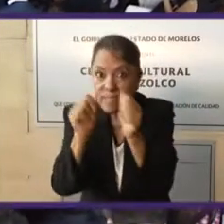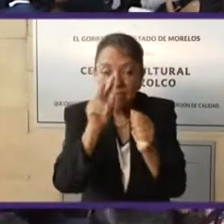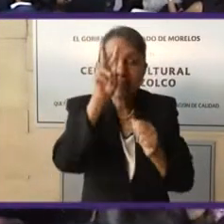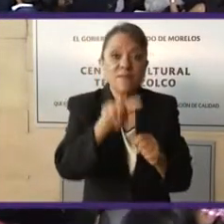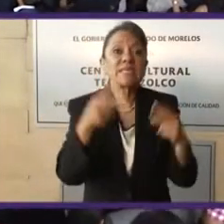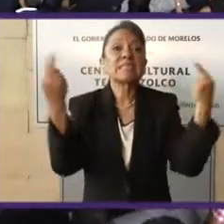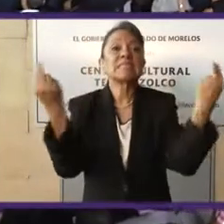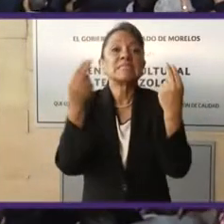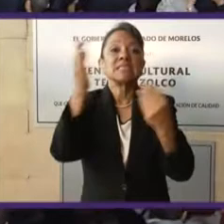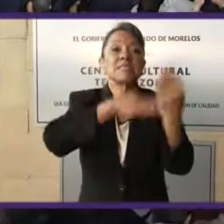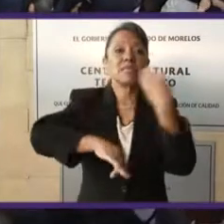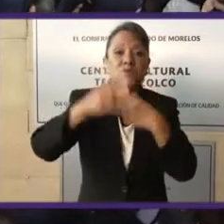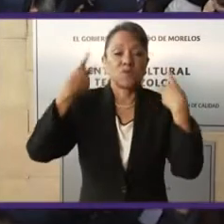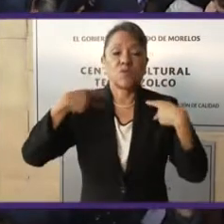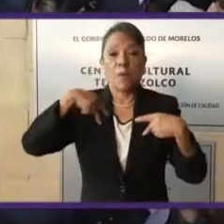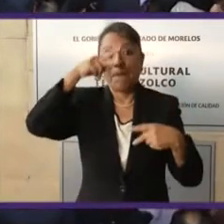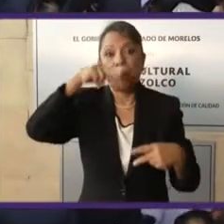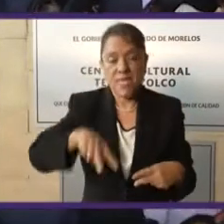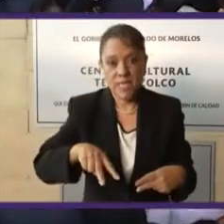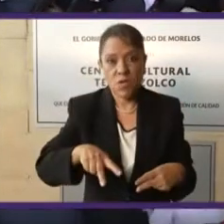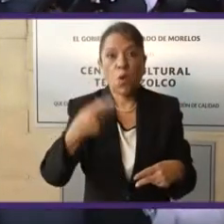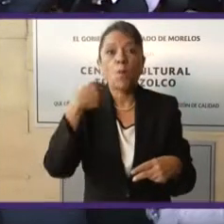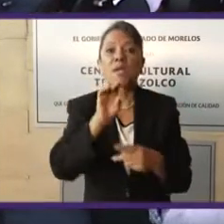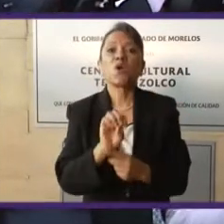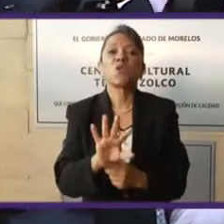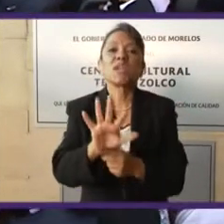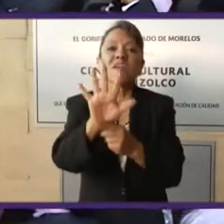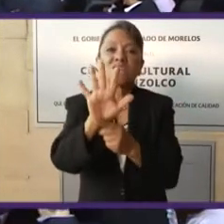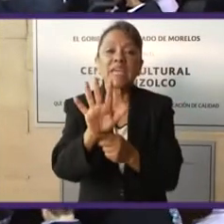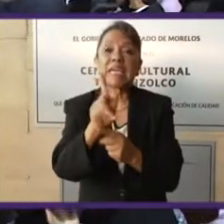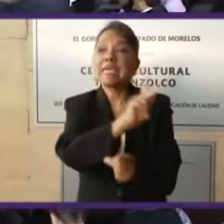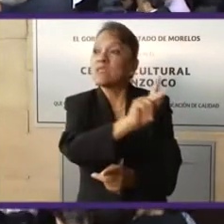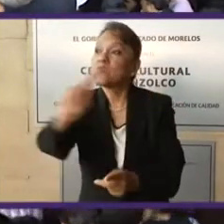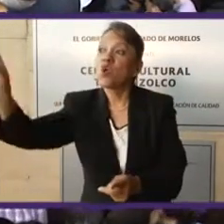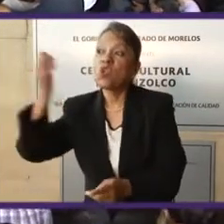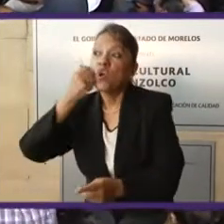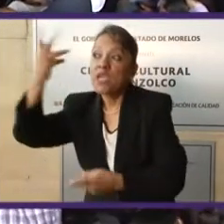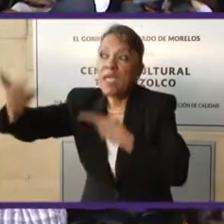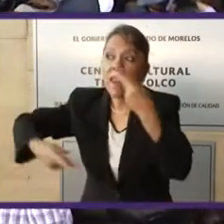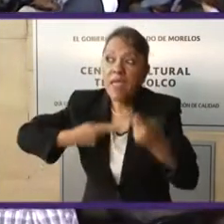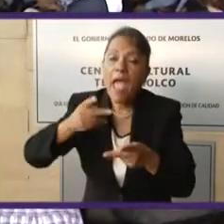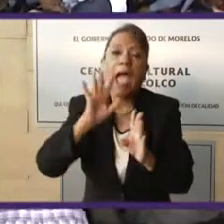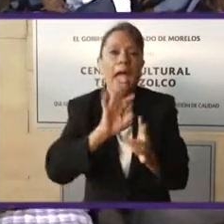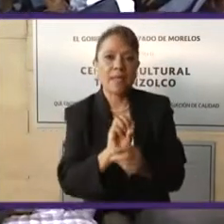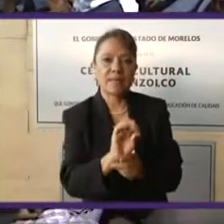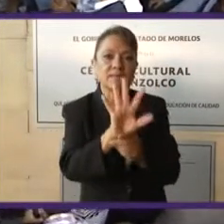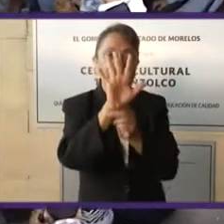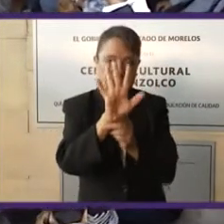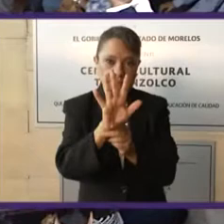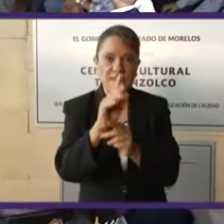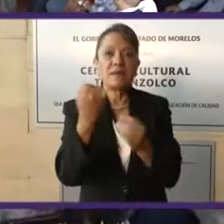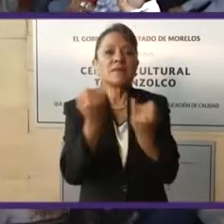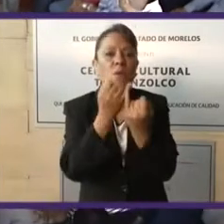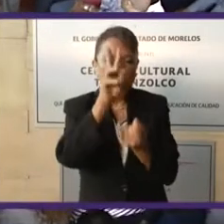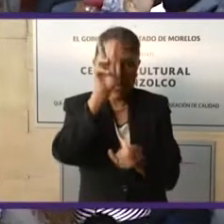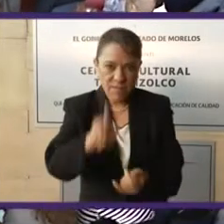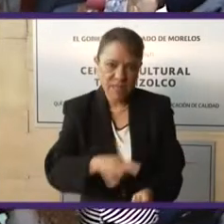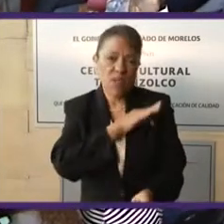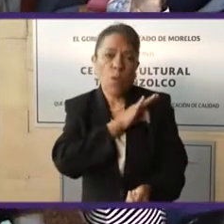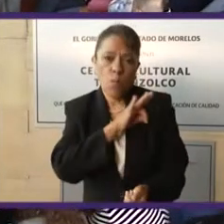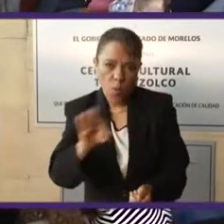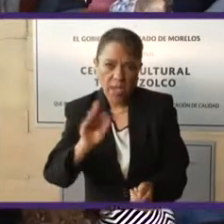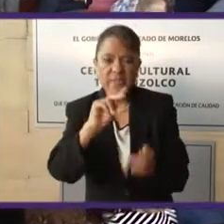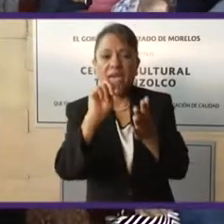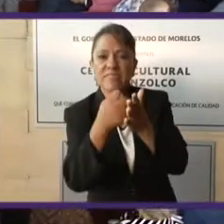también que refleje sus aspiraciones, un proyecto que sea viable desde el punto de vista técnico, desde el punto de vista financiero, en